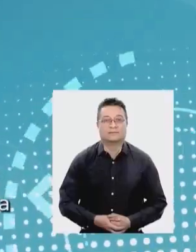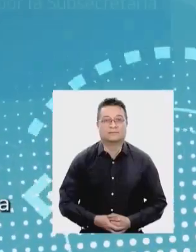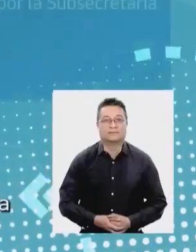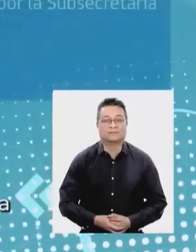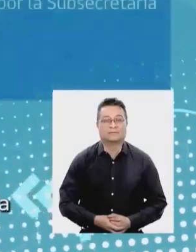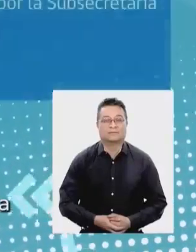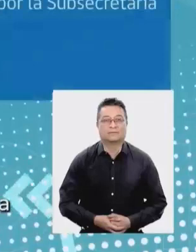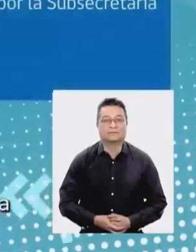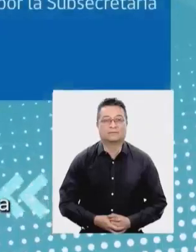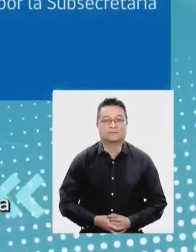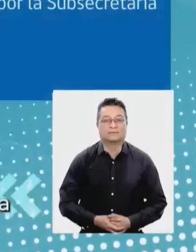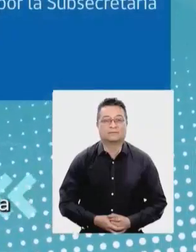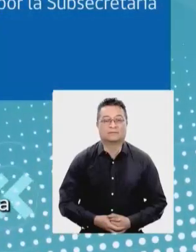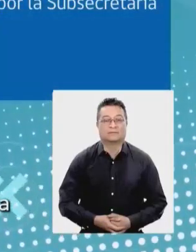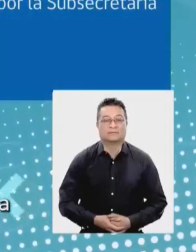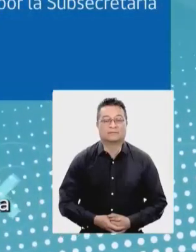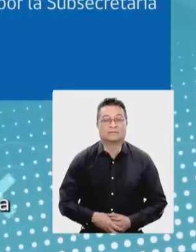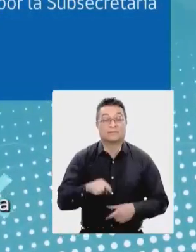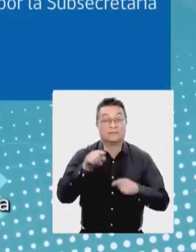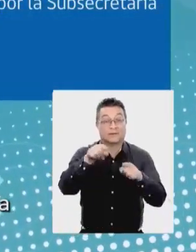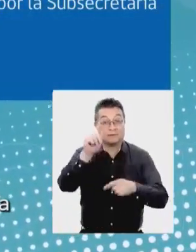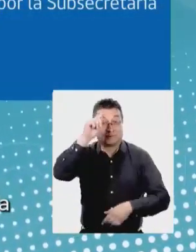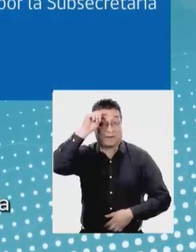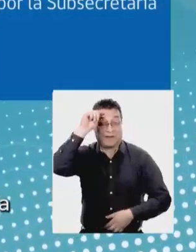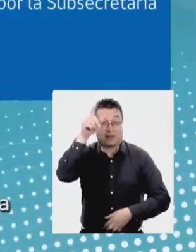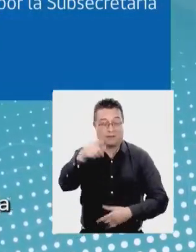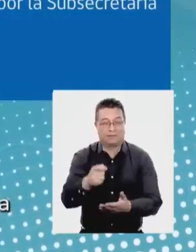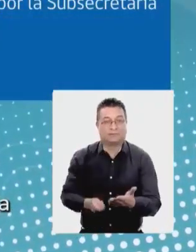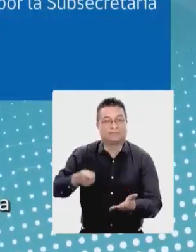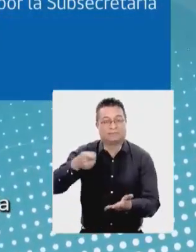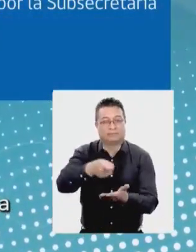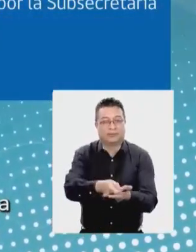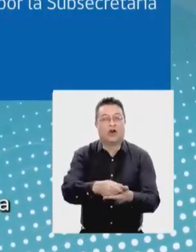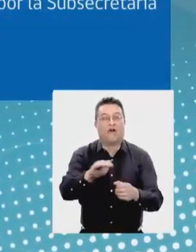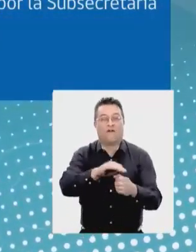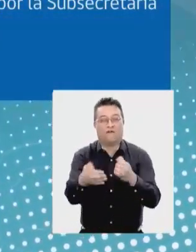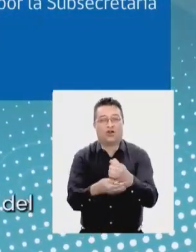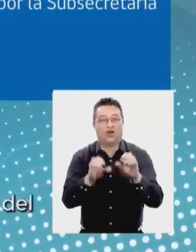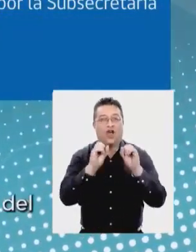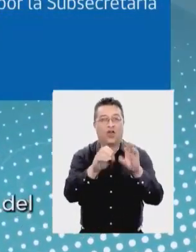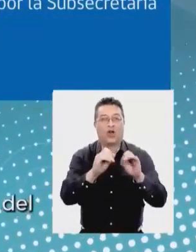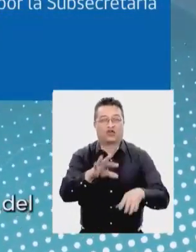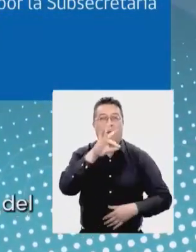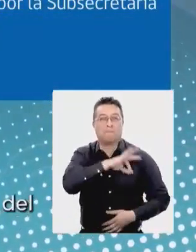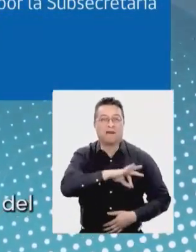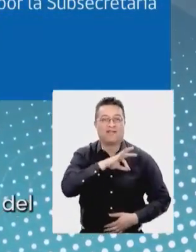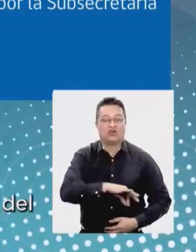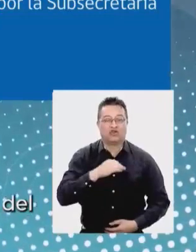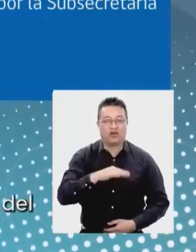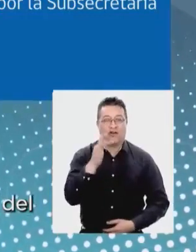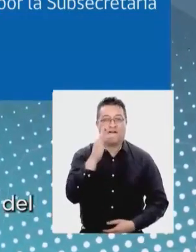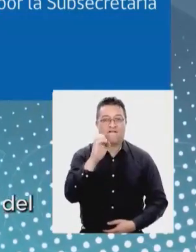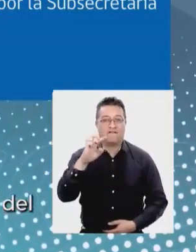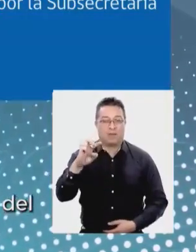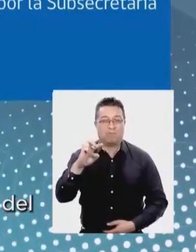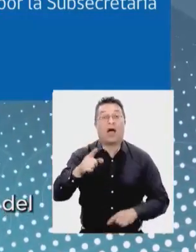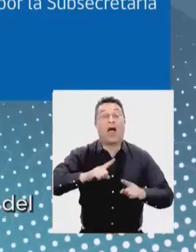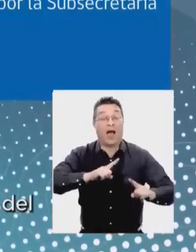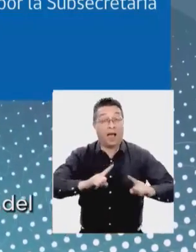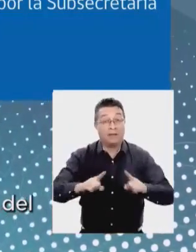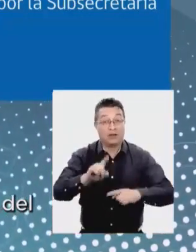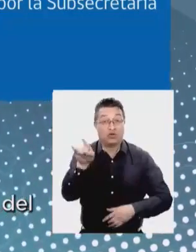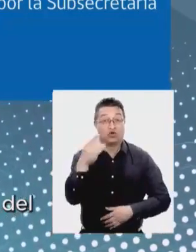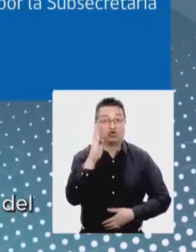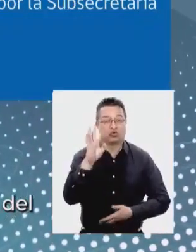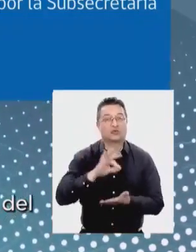Esta es una iniciativa financiada por el Fondo para la Educación Previsional, FEP, administrado por la Subsecretaría de Previsión